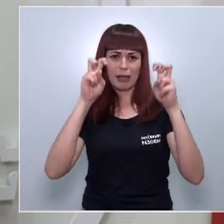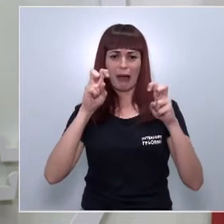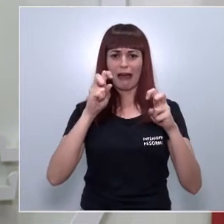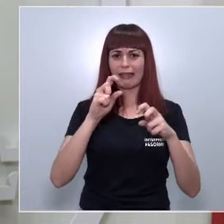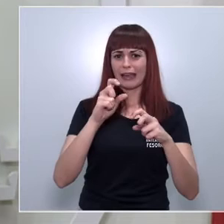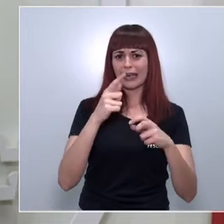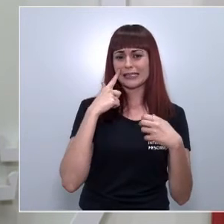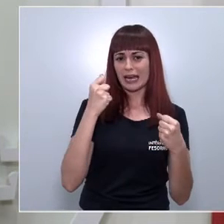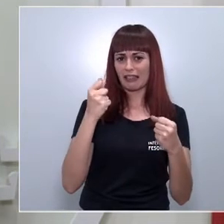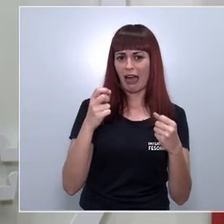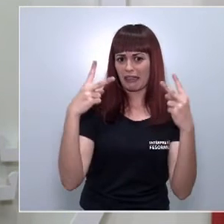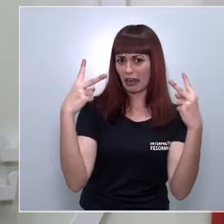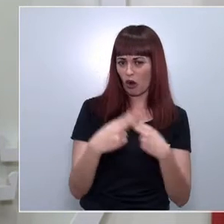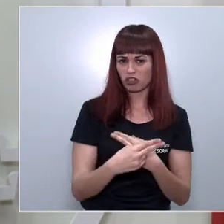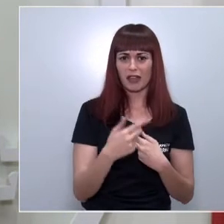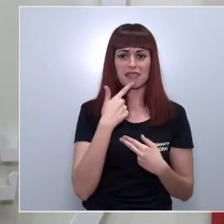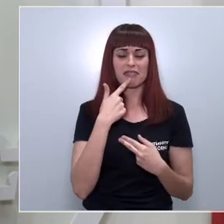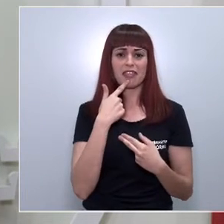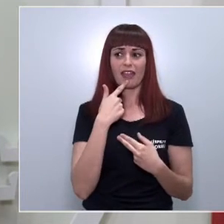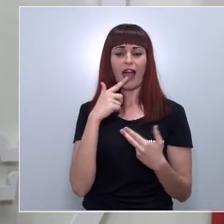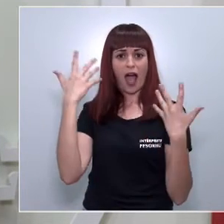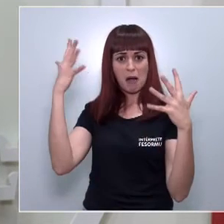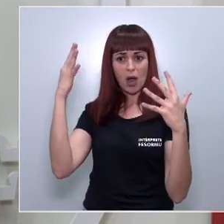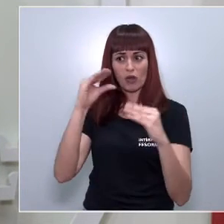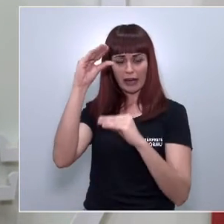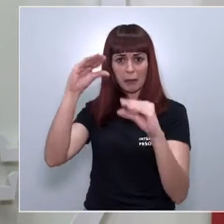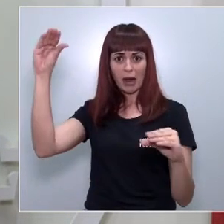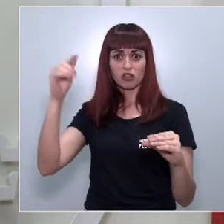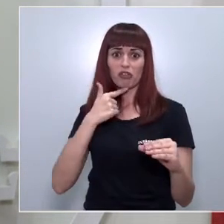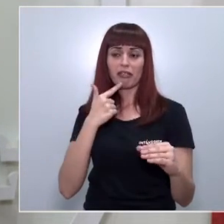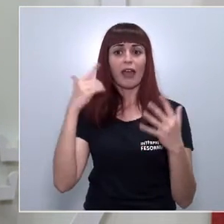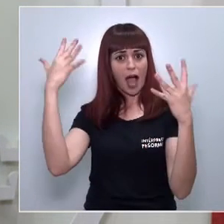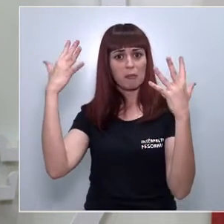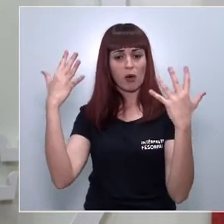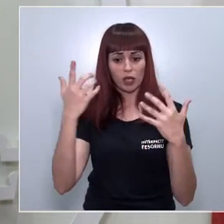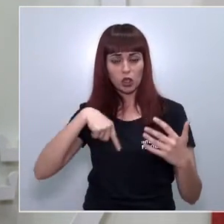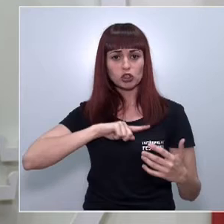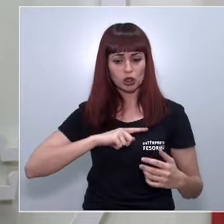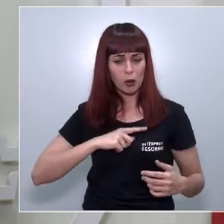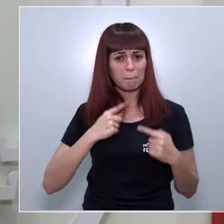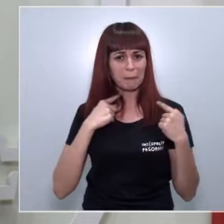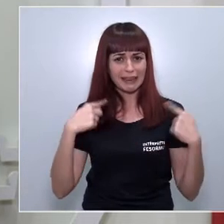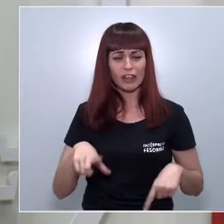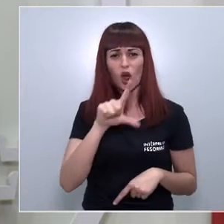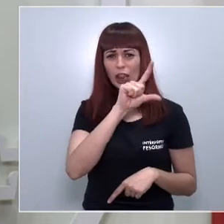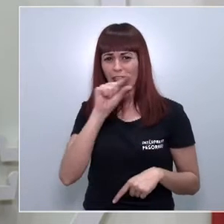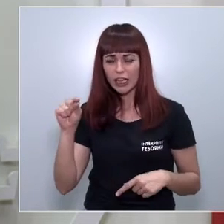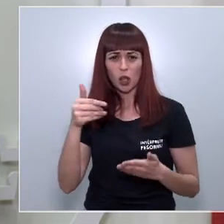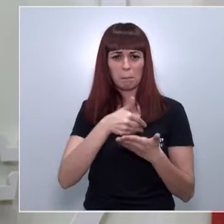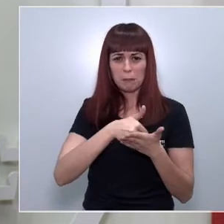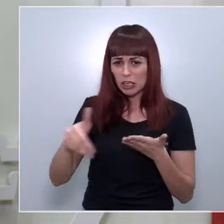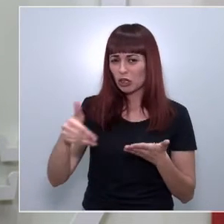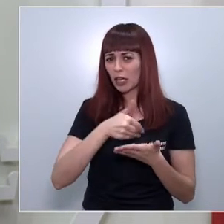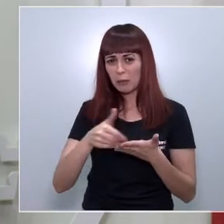que aplauda este injusto reparto y justifique que perdamos cientos de millones de euros para poder hacer